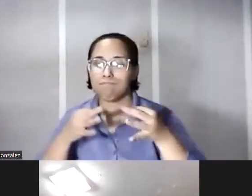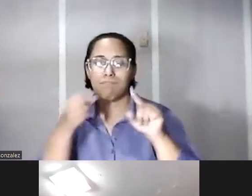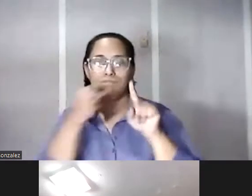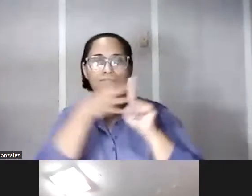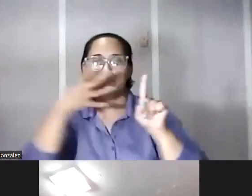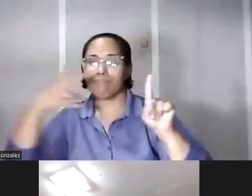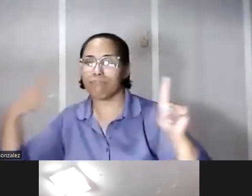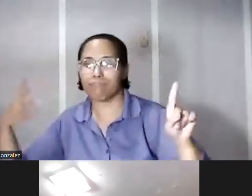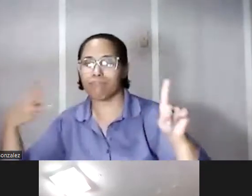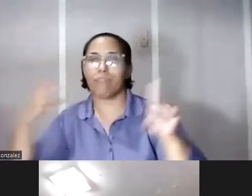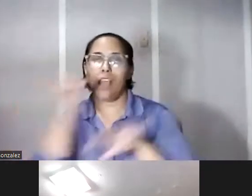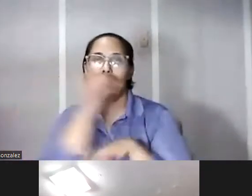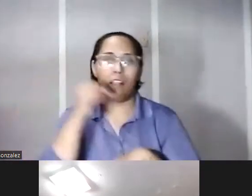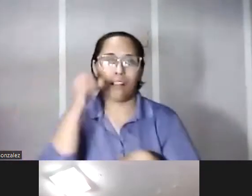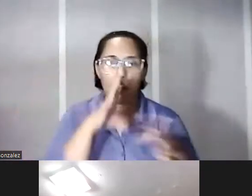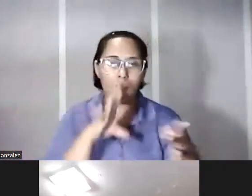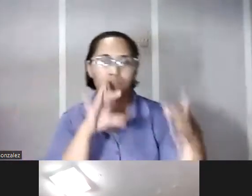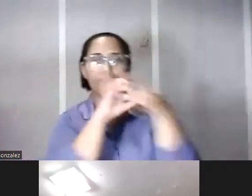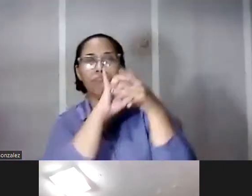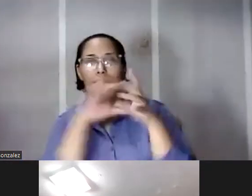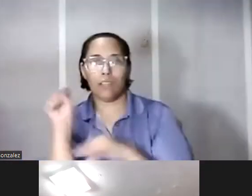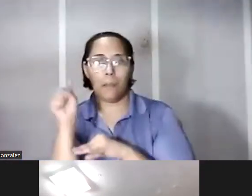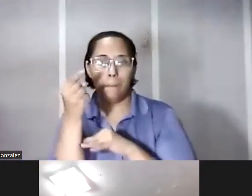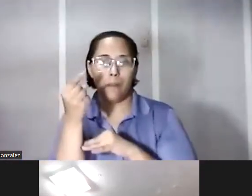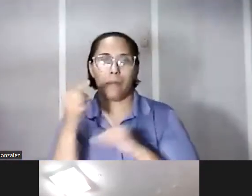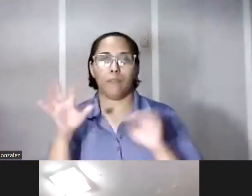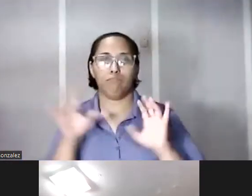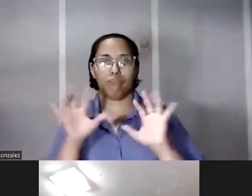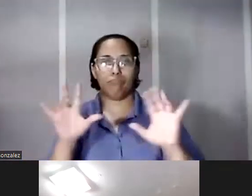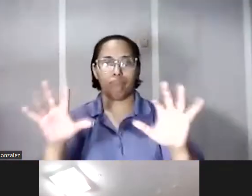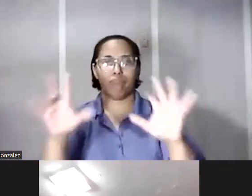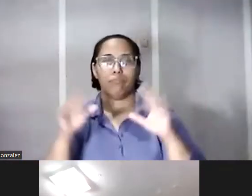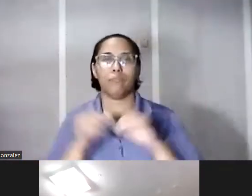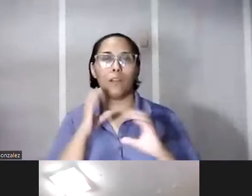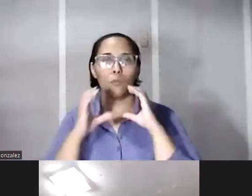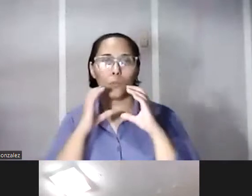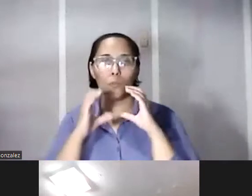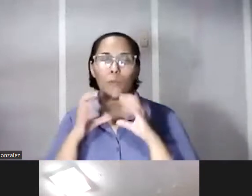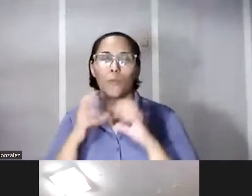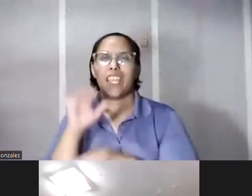es algo que nos conecta con el primer estadio de la comunicación y eso es la radio